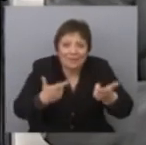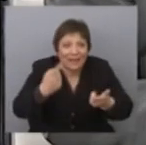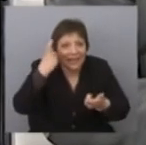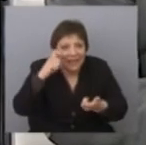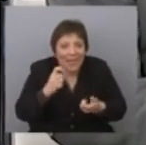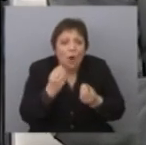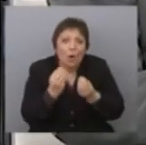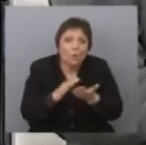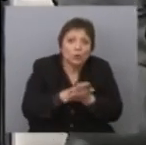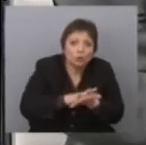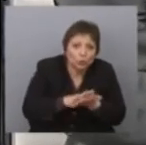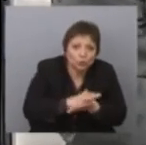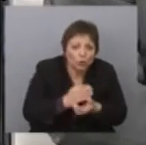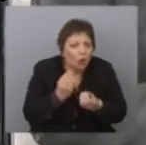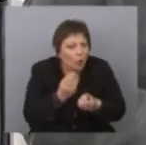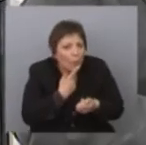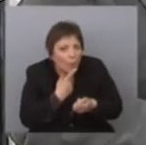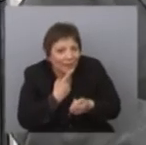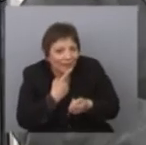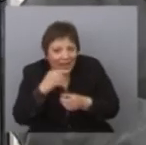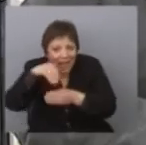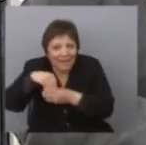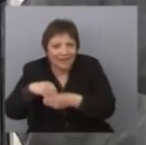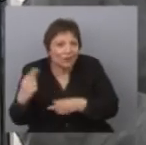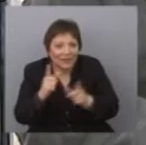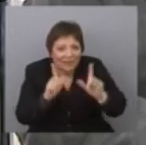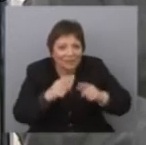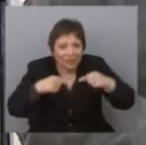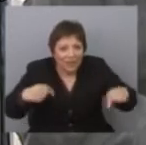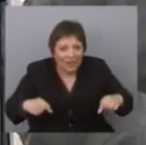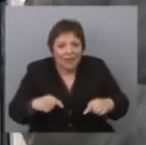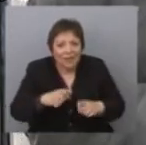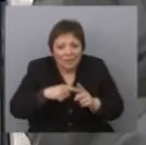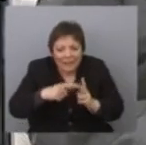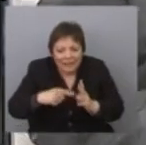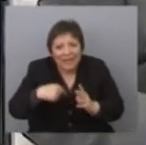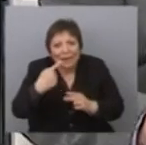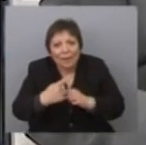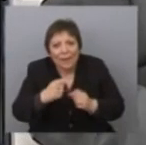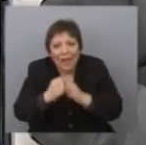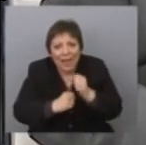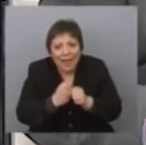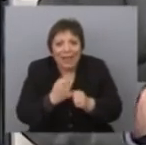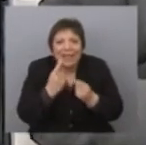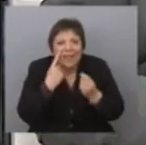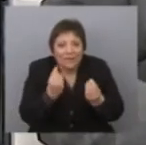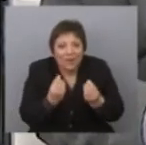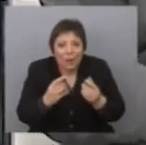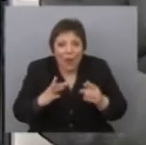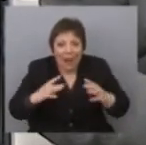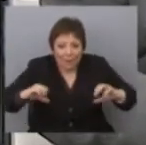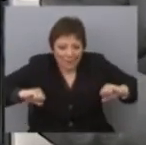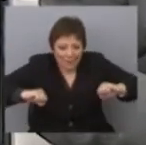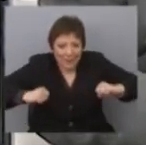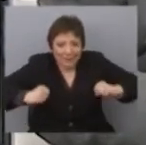Entonces, ¿qué tipo de Brasil vamos a tener en los próximos días, en los próximos meses? Tiene mucho que ver con esta ecuación de la presión entre